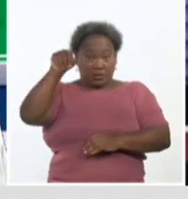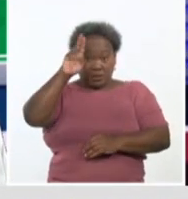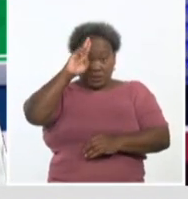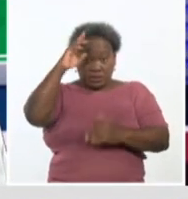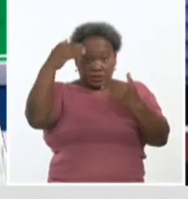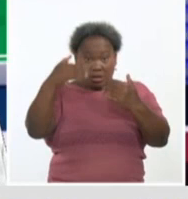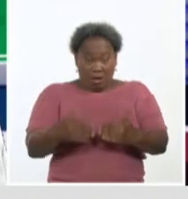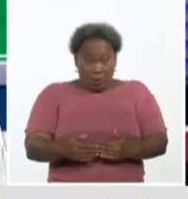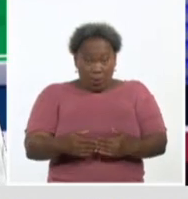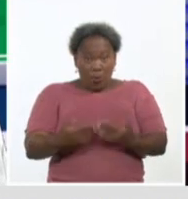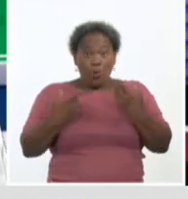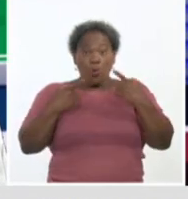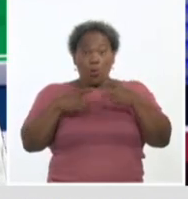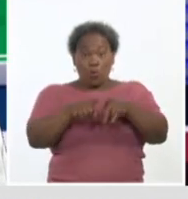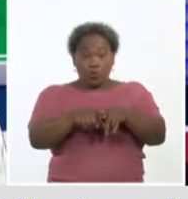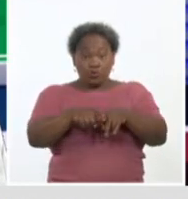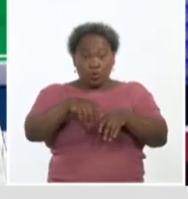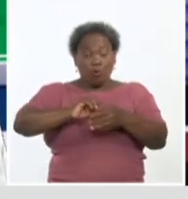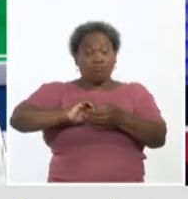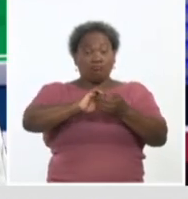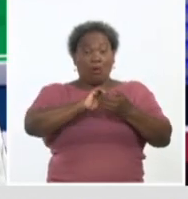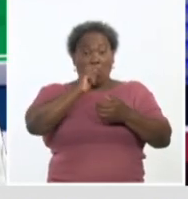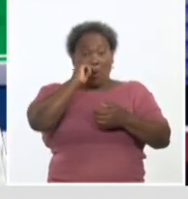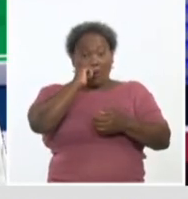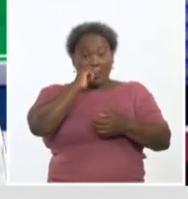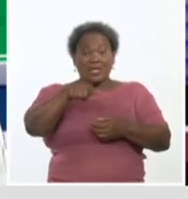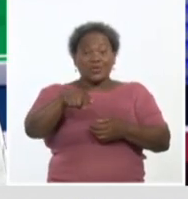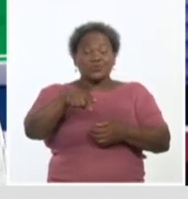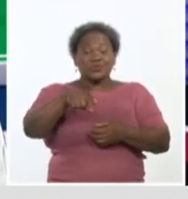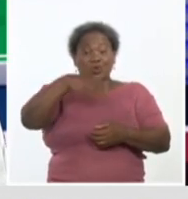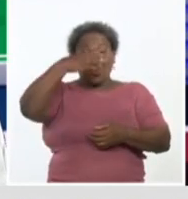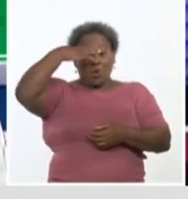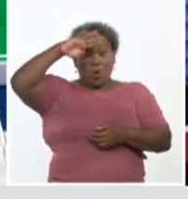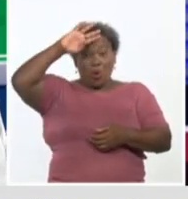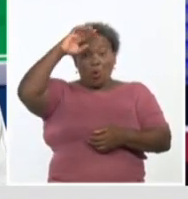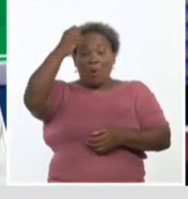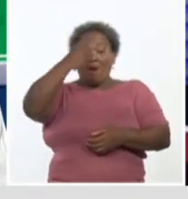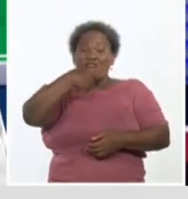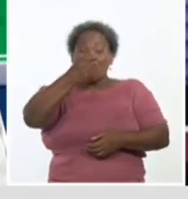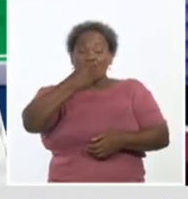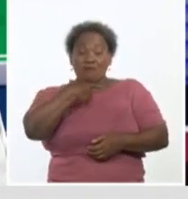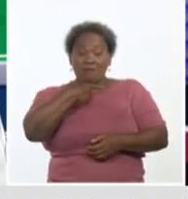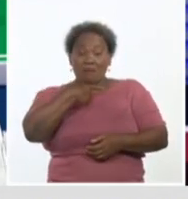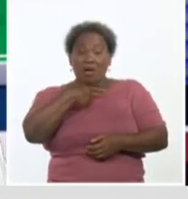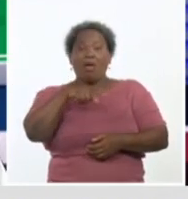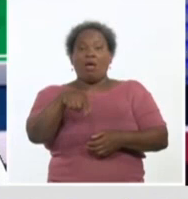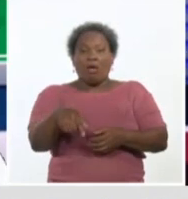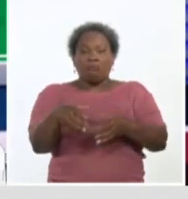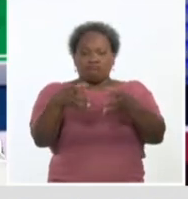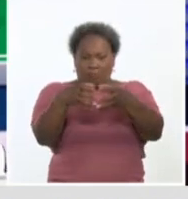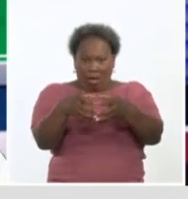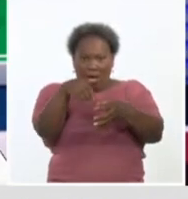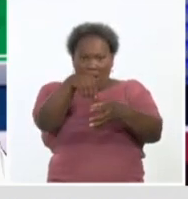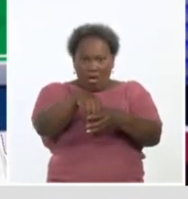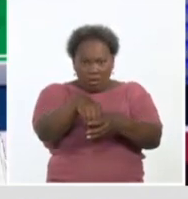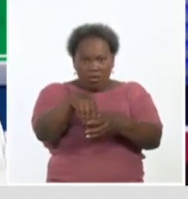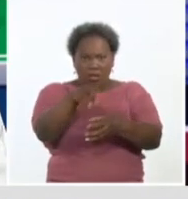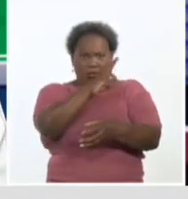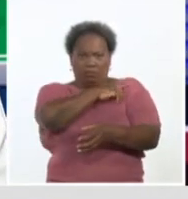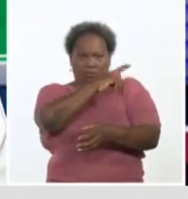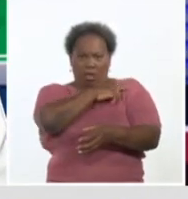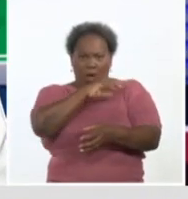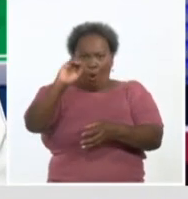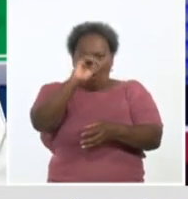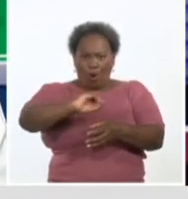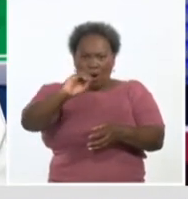los compañeros de BioCubafarma que participan con nosotros en este proceso, pues puestos de dirección donde organizamos y controlamos todo